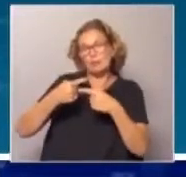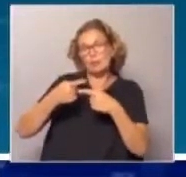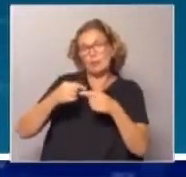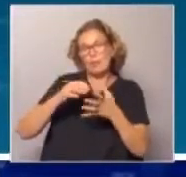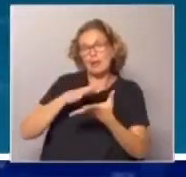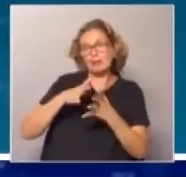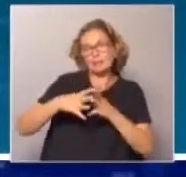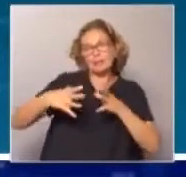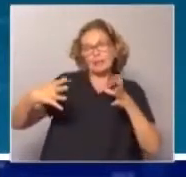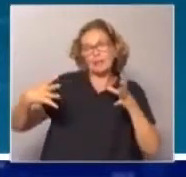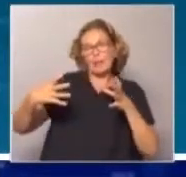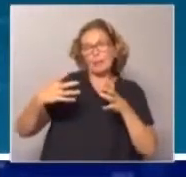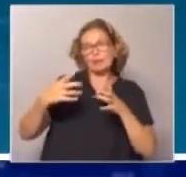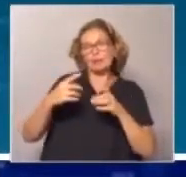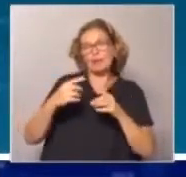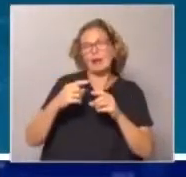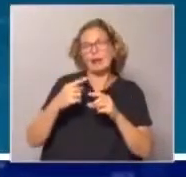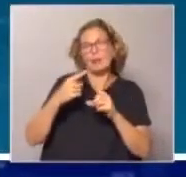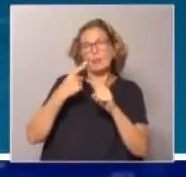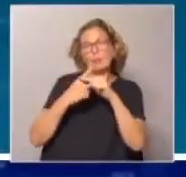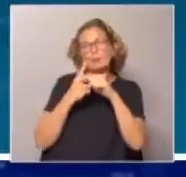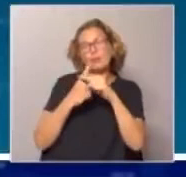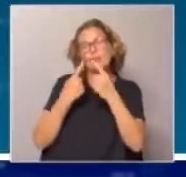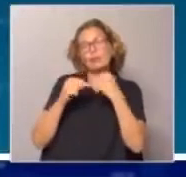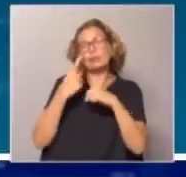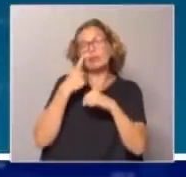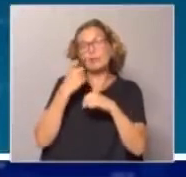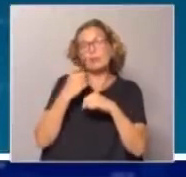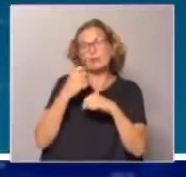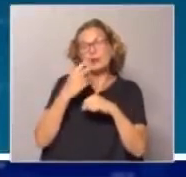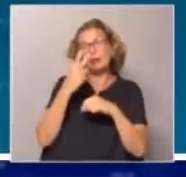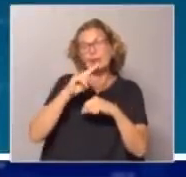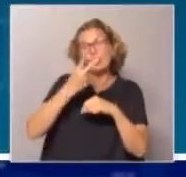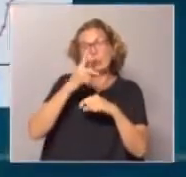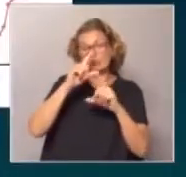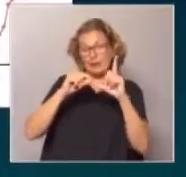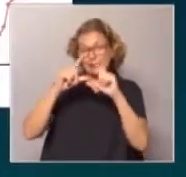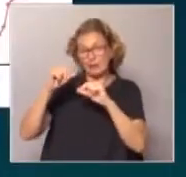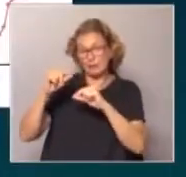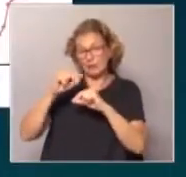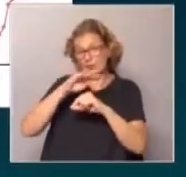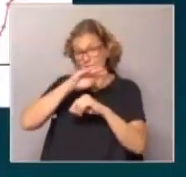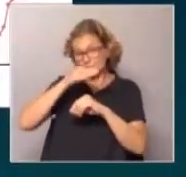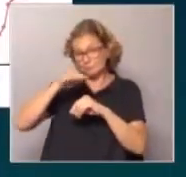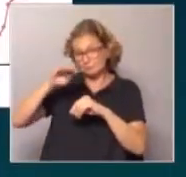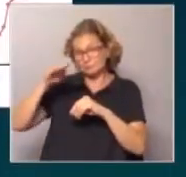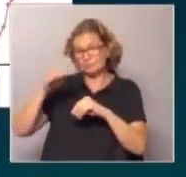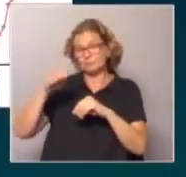comunitaria más masiva, aumenta el número de casos, lo que se ve en la segunda gráfica es que la salida que permite